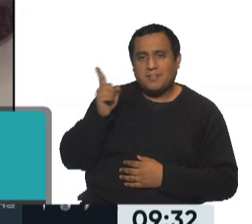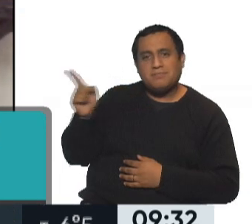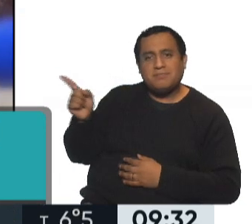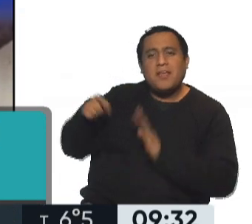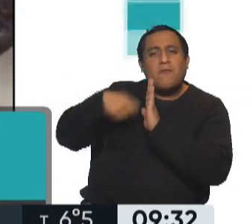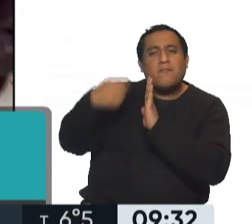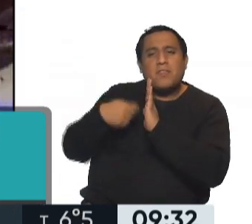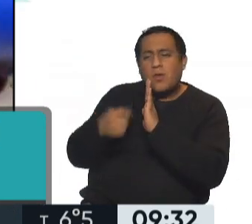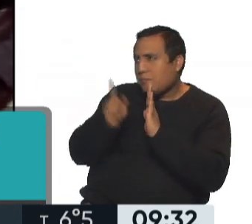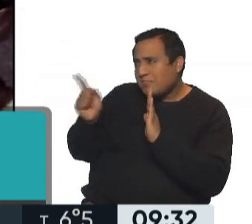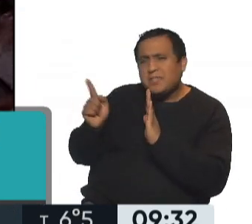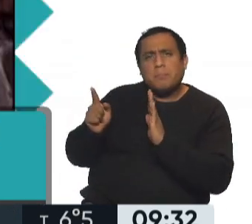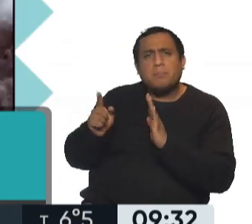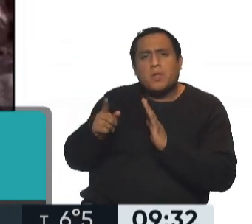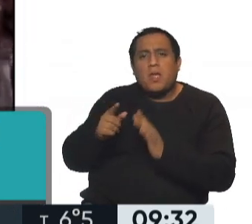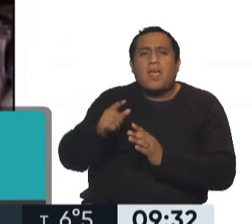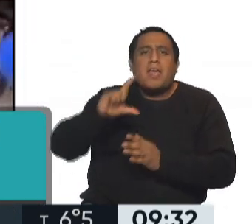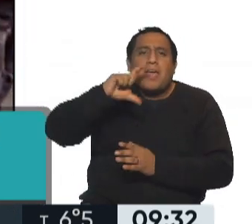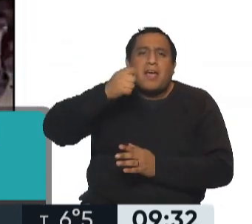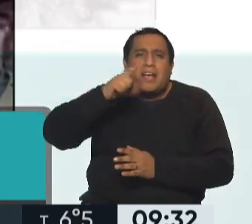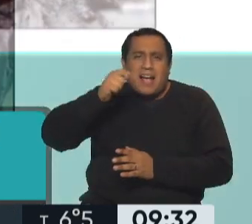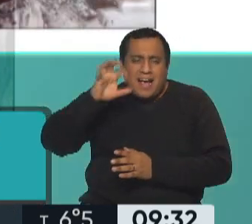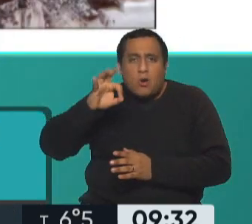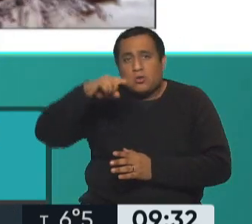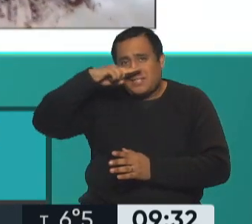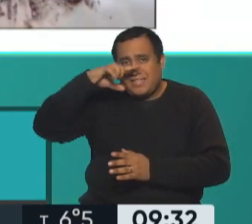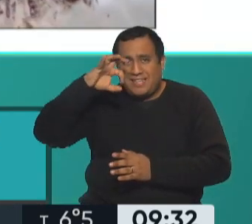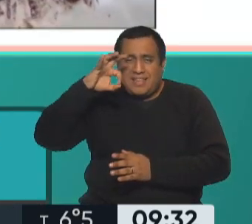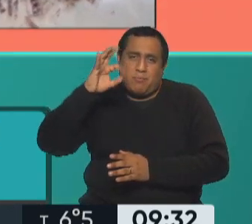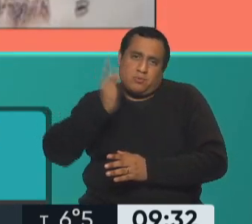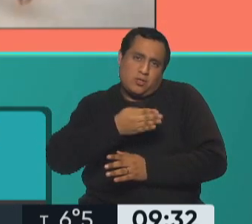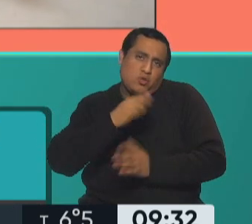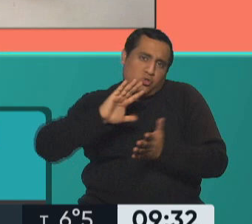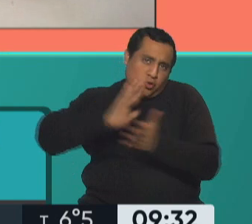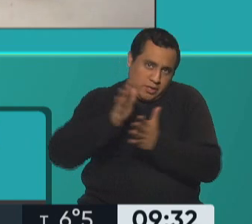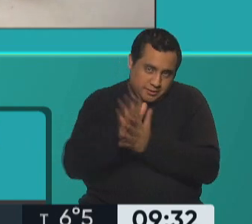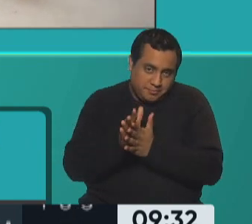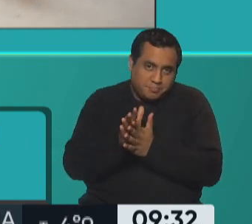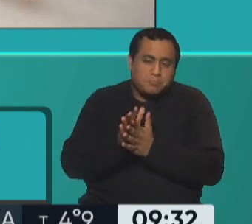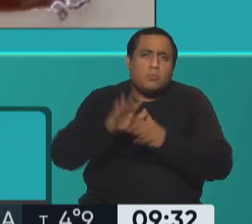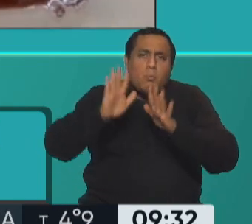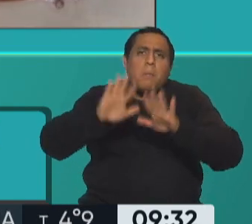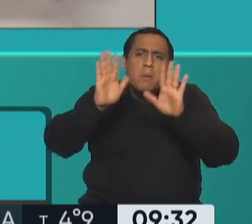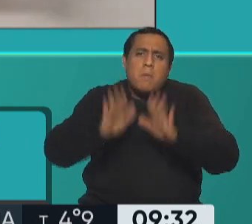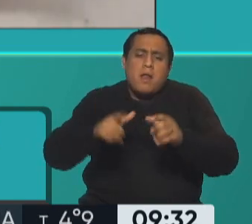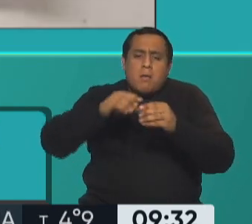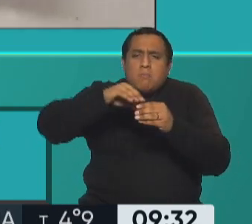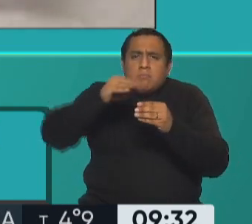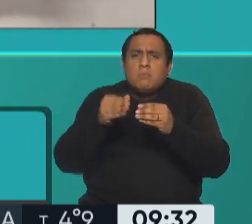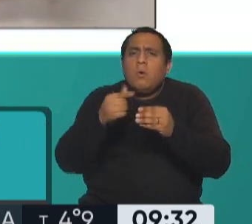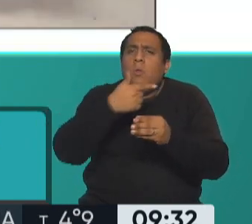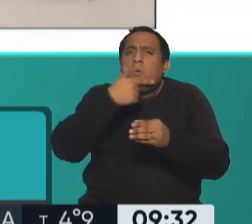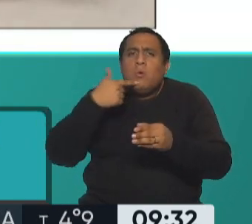video cómo con muy poquito cacao al 70% chocolate, al 70% puedes hacer un bombón espectacular. Como se muestra ahí, lo